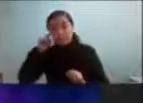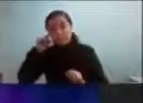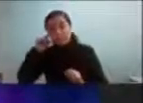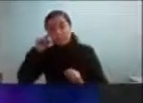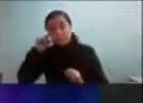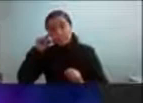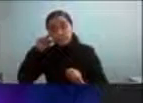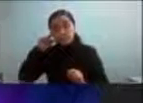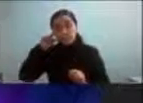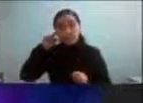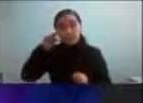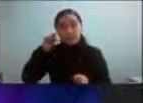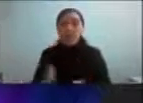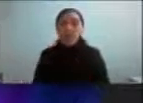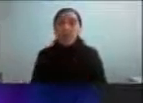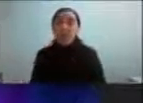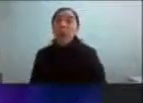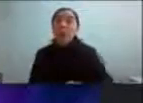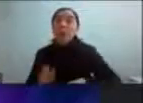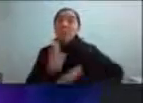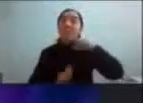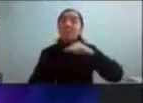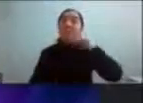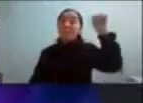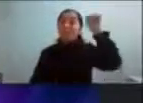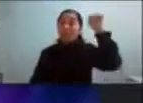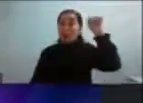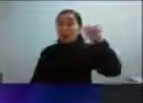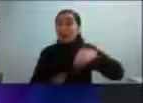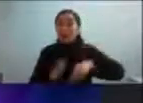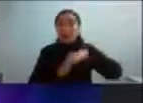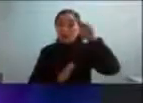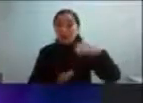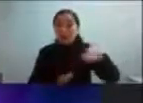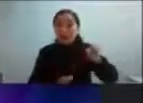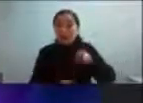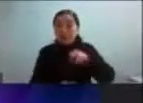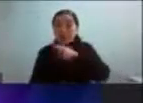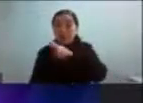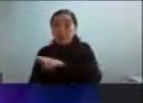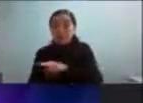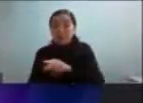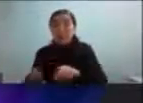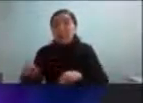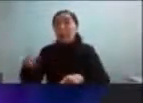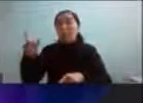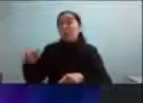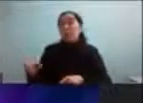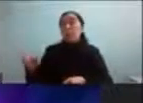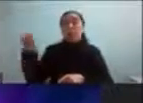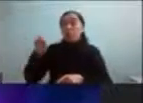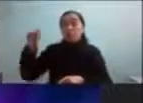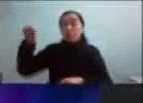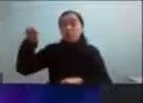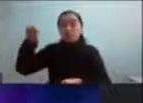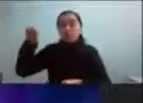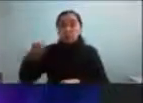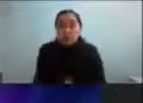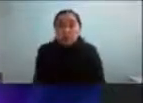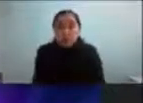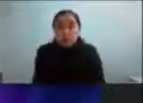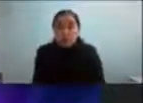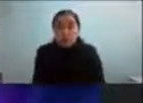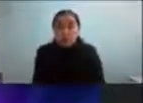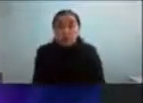autista que en las personas de población típica y esto lo muestra la investigación y esto es algo que no podemos desconocer entonces esto es vital